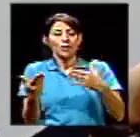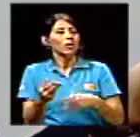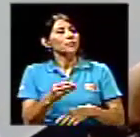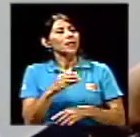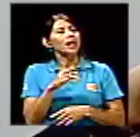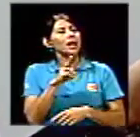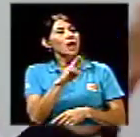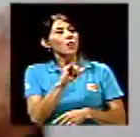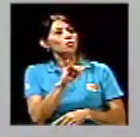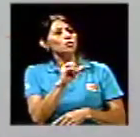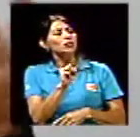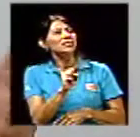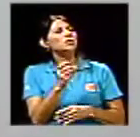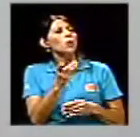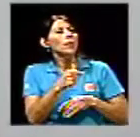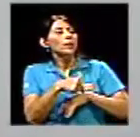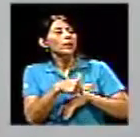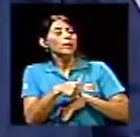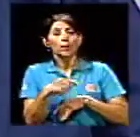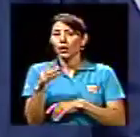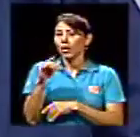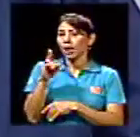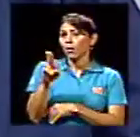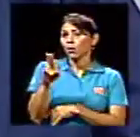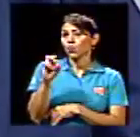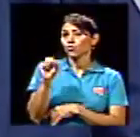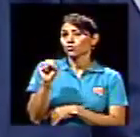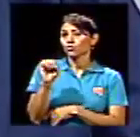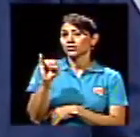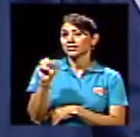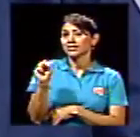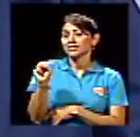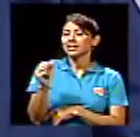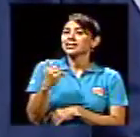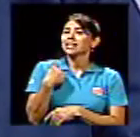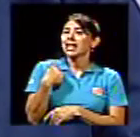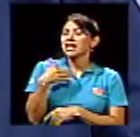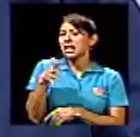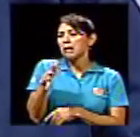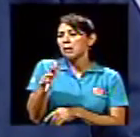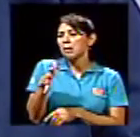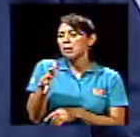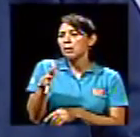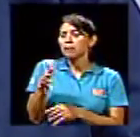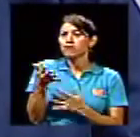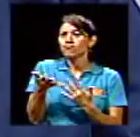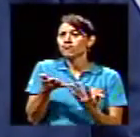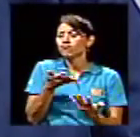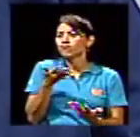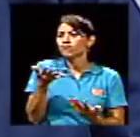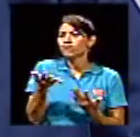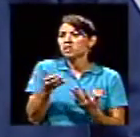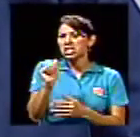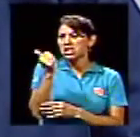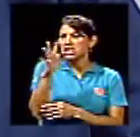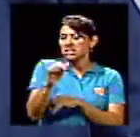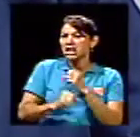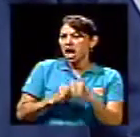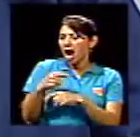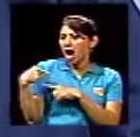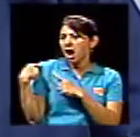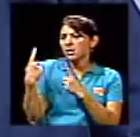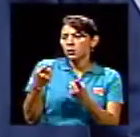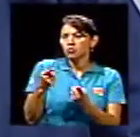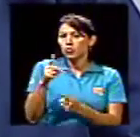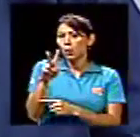UCES... pasado reciente que... La UCES tiene como alrededor de, ¿qué? Unos 15 años, 20 años,